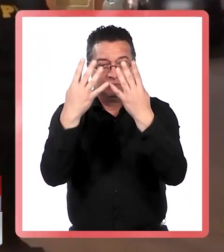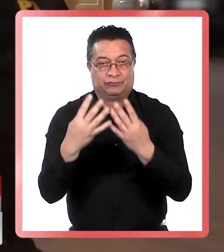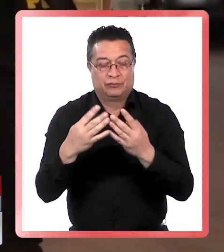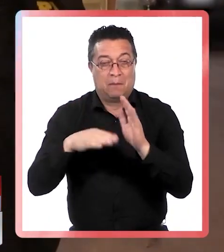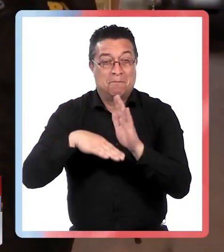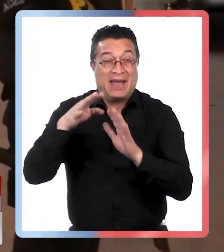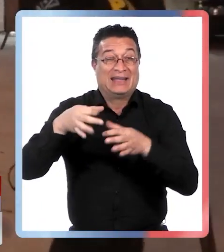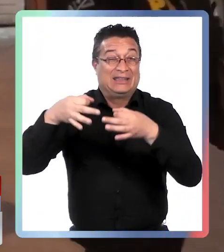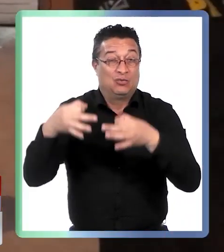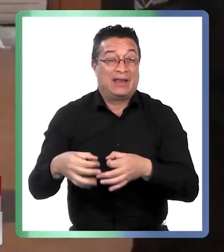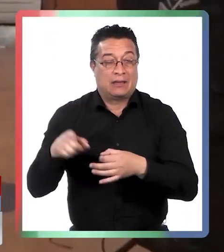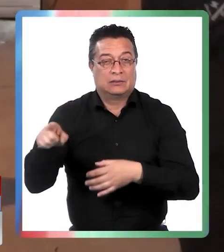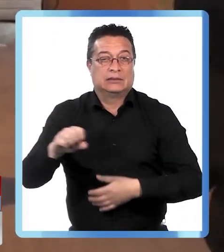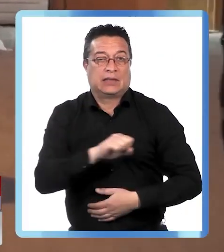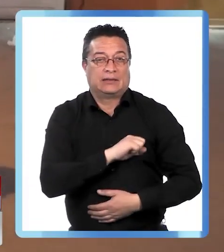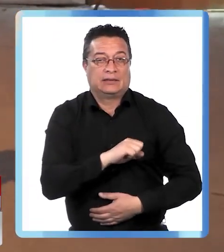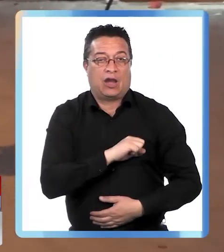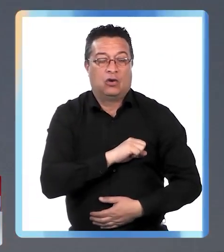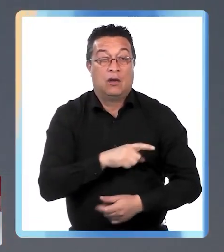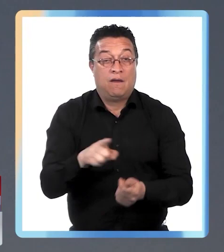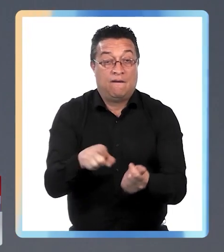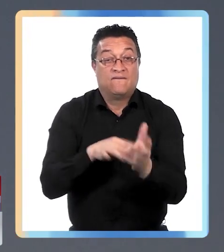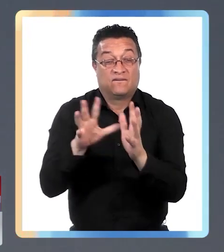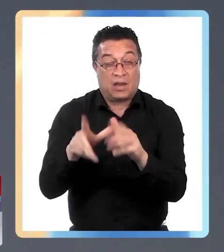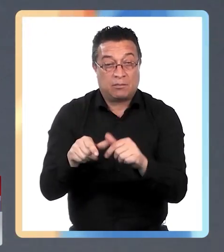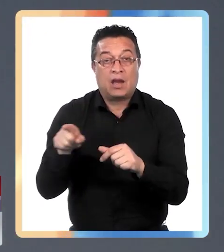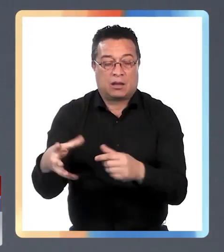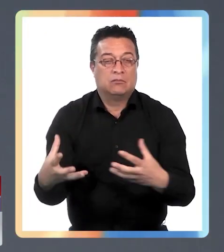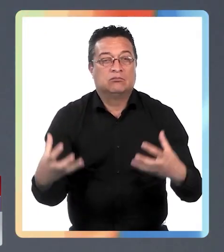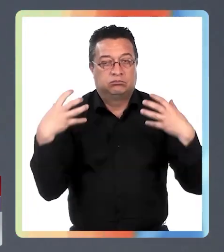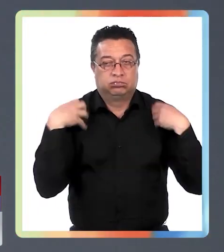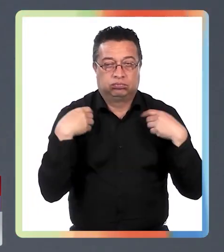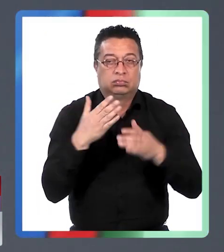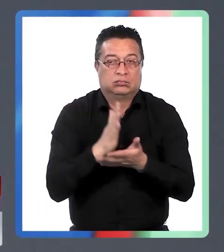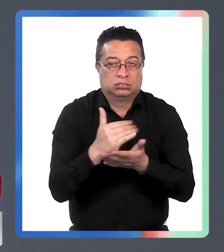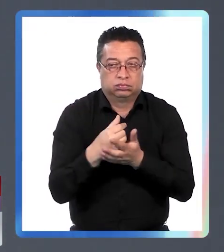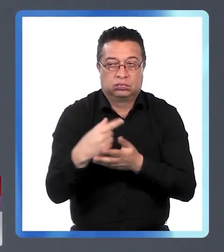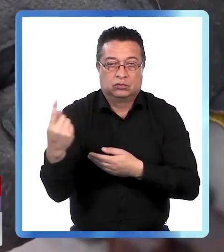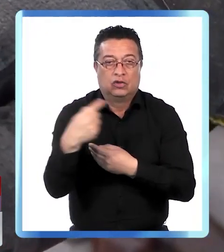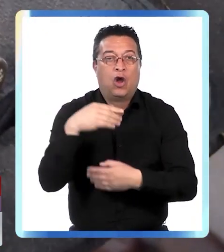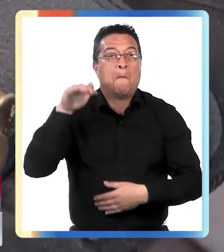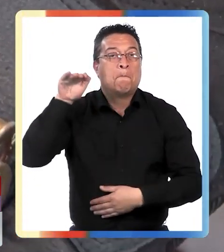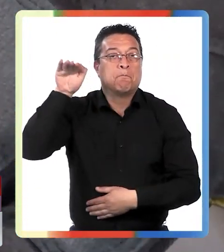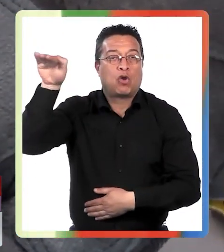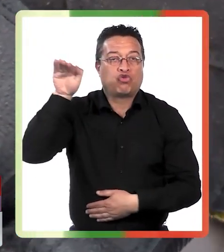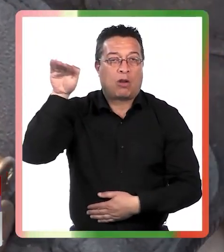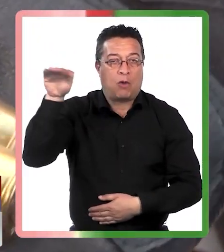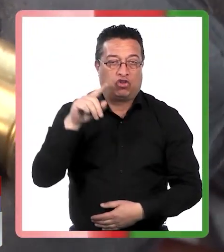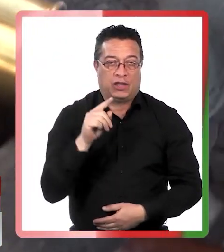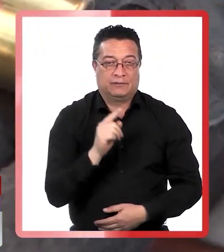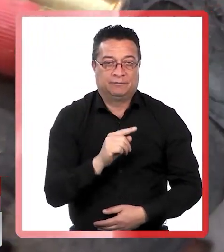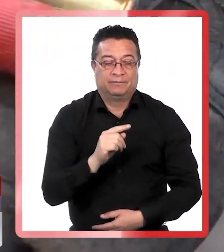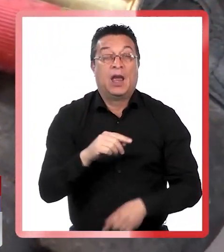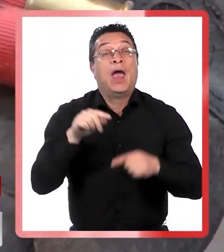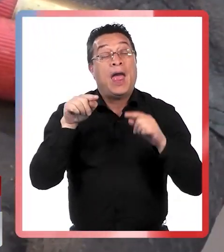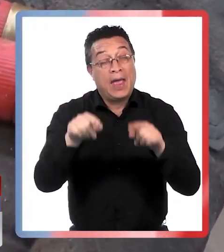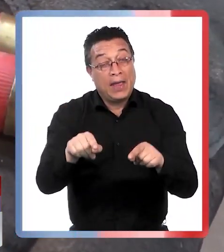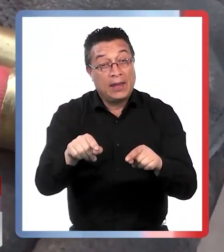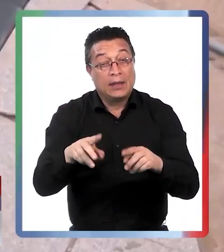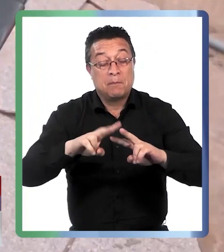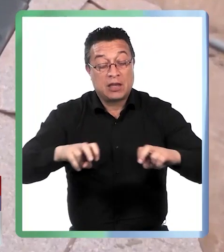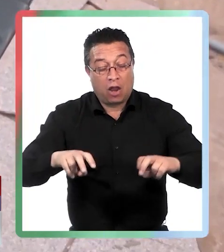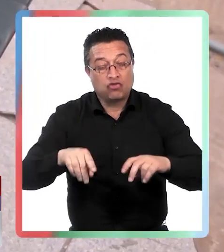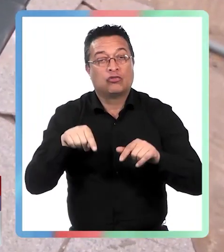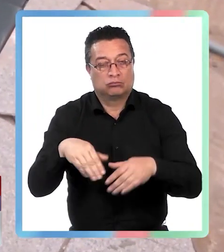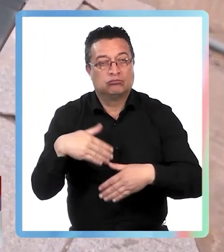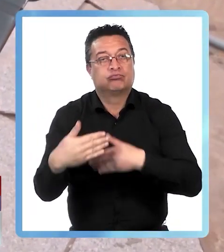de Alta Seguridad de Santiago, cuyos familiares se hacían cargo de las operaciones en Pozo al Monte. Una investigación en